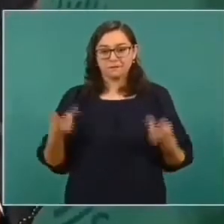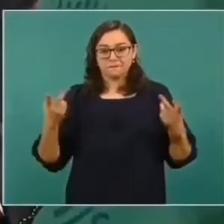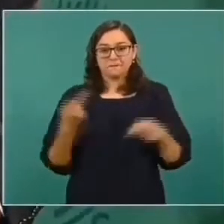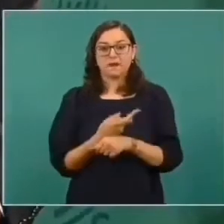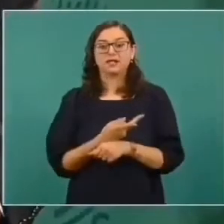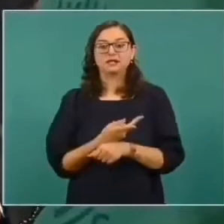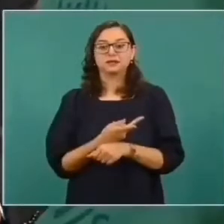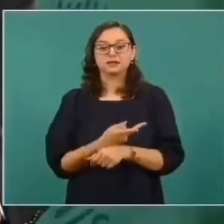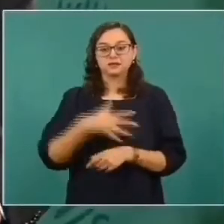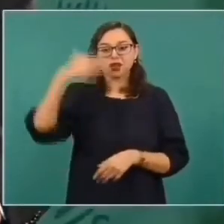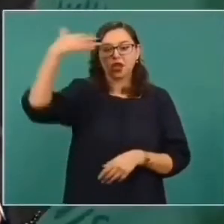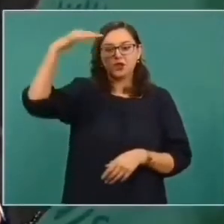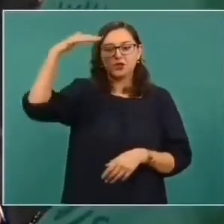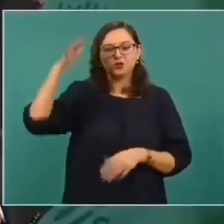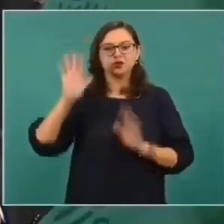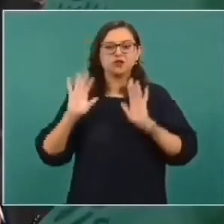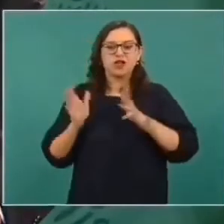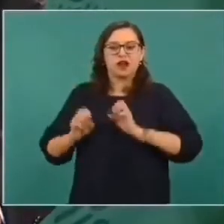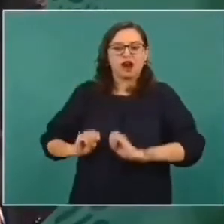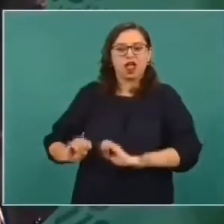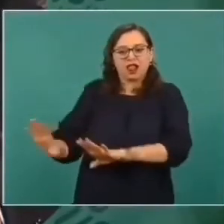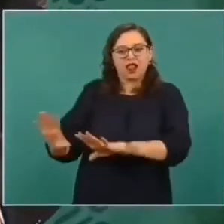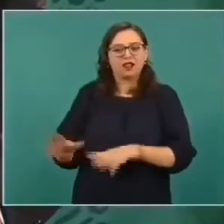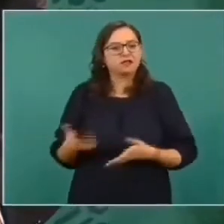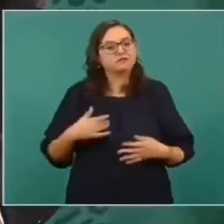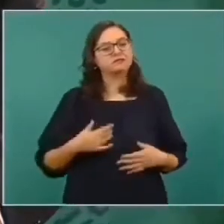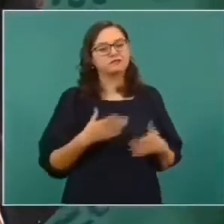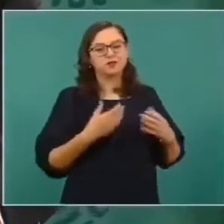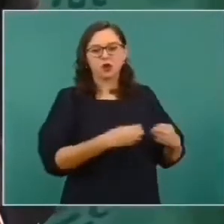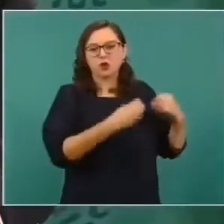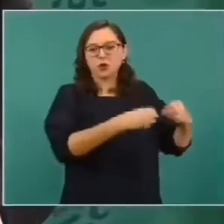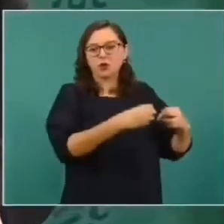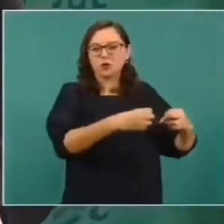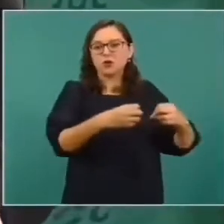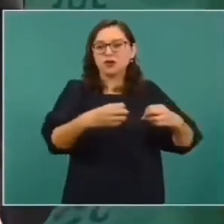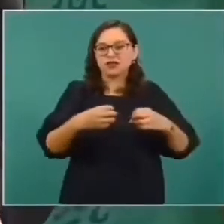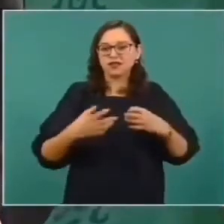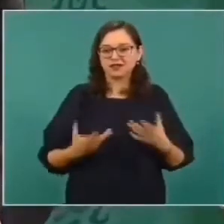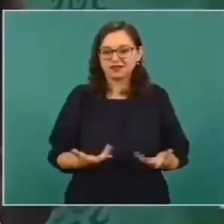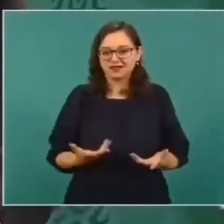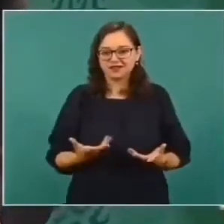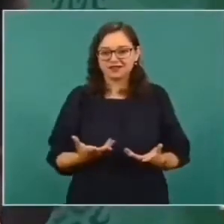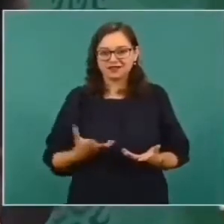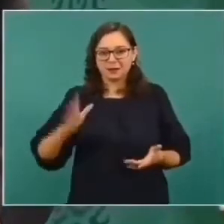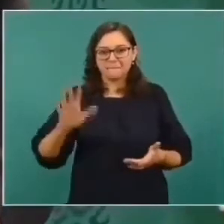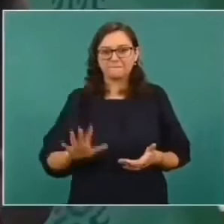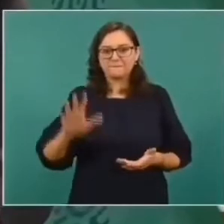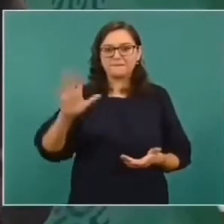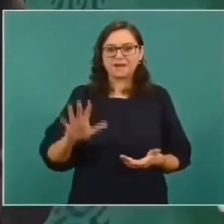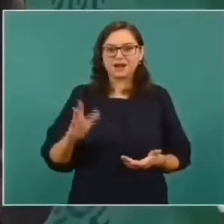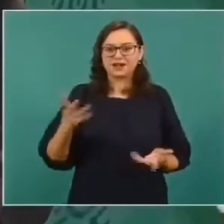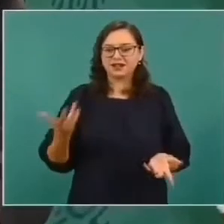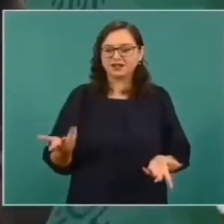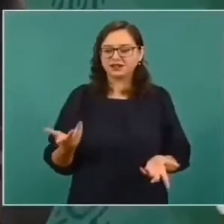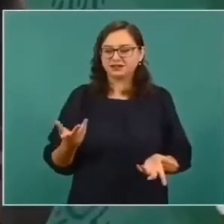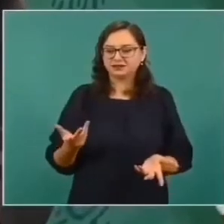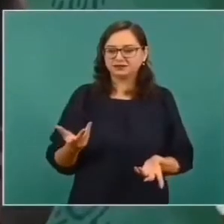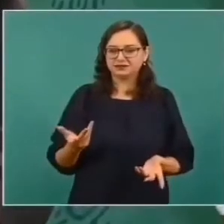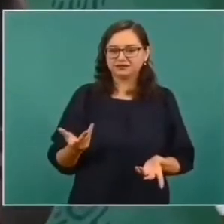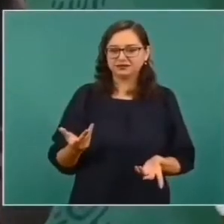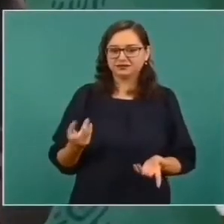podemos dedicarnos a otras cosas y encargarles a los niños a quienes